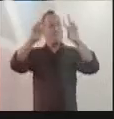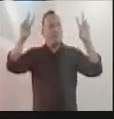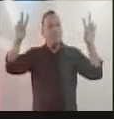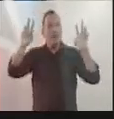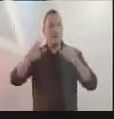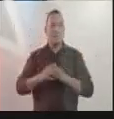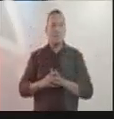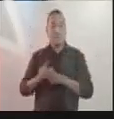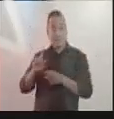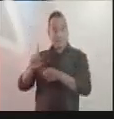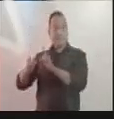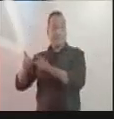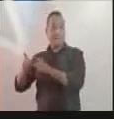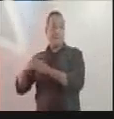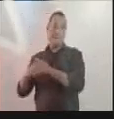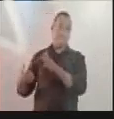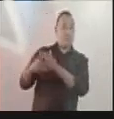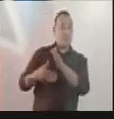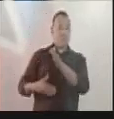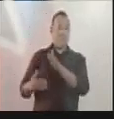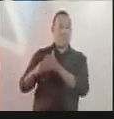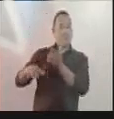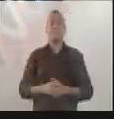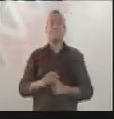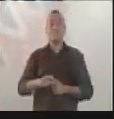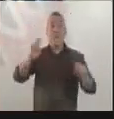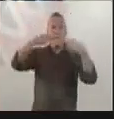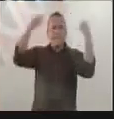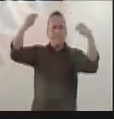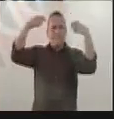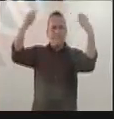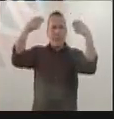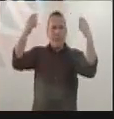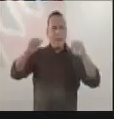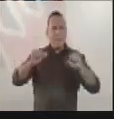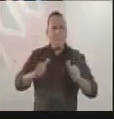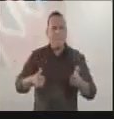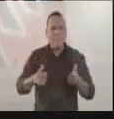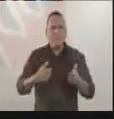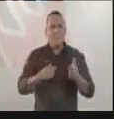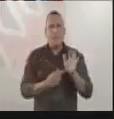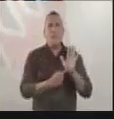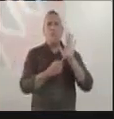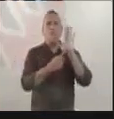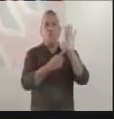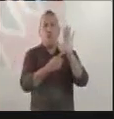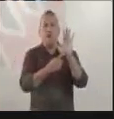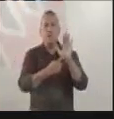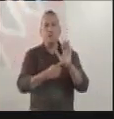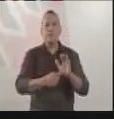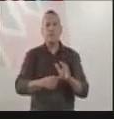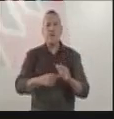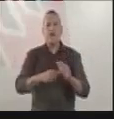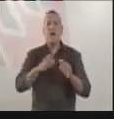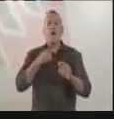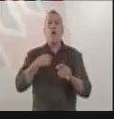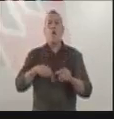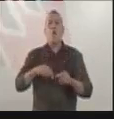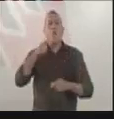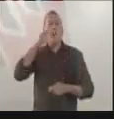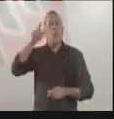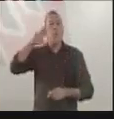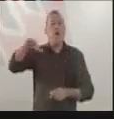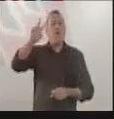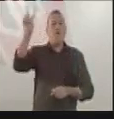de quienes insisten en la violencia. Esta campaña servirá una vez más para